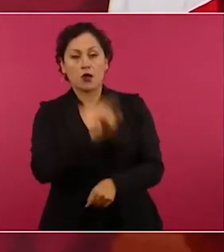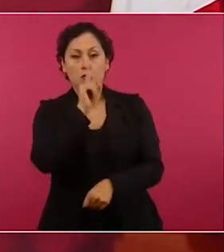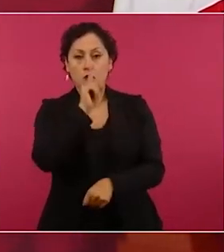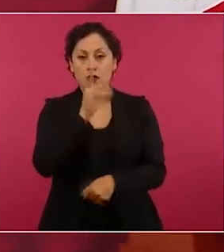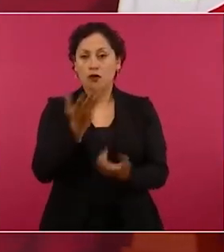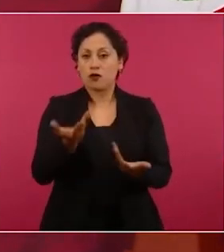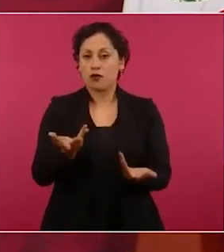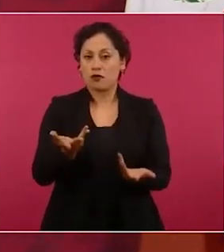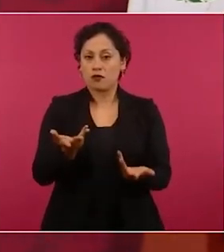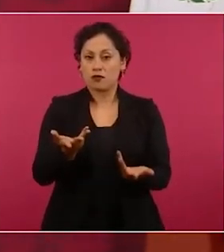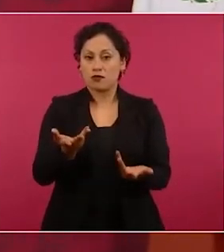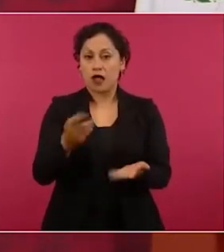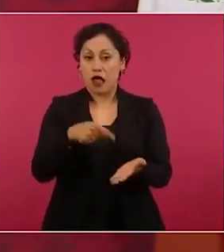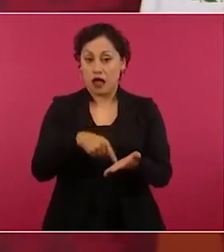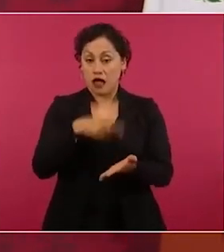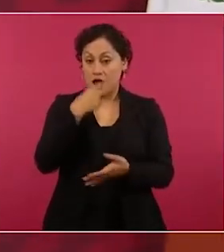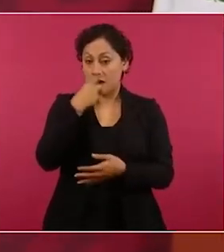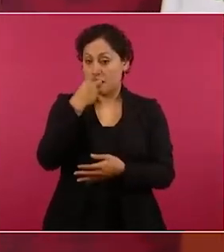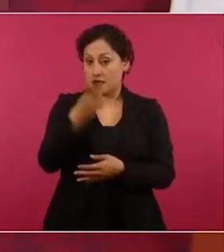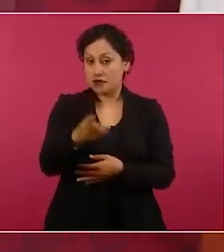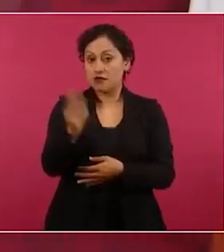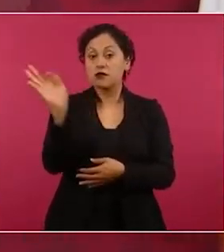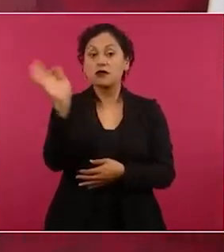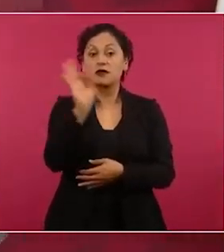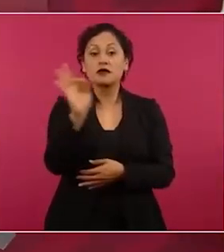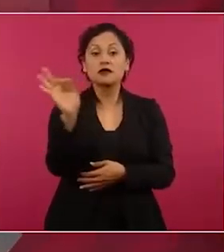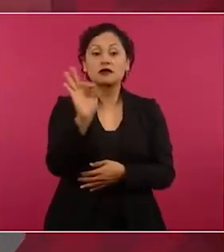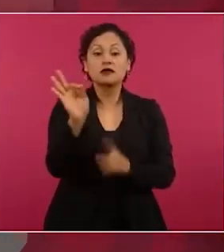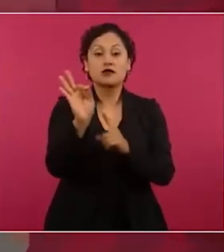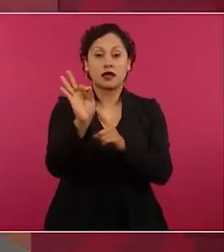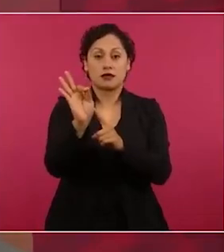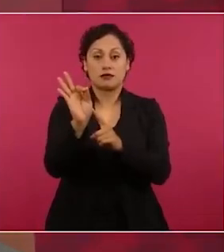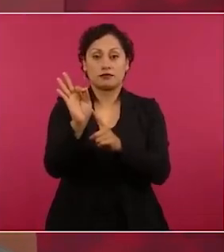es de que alguien